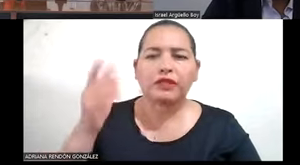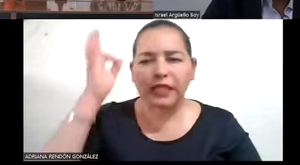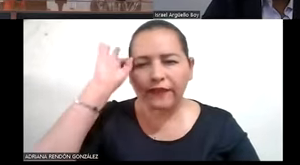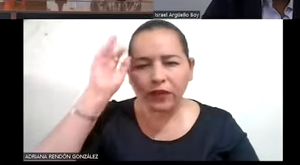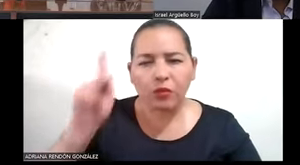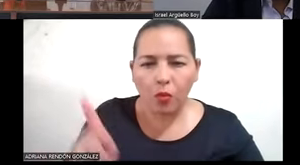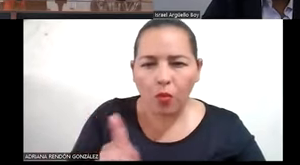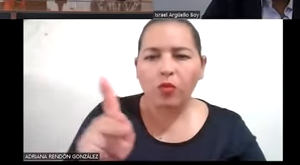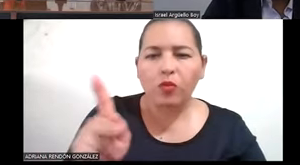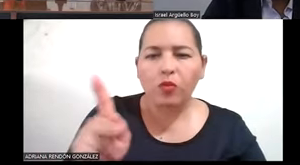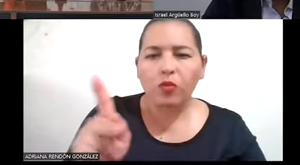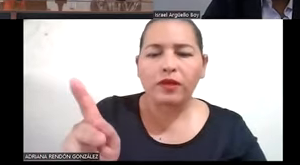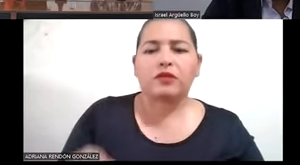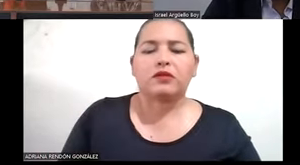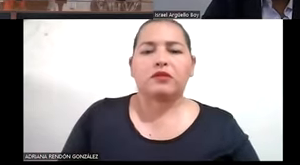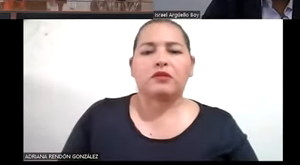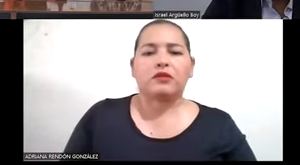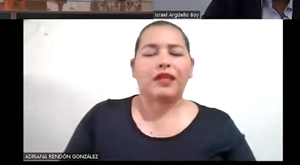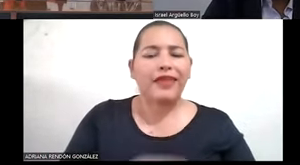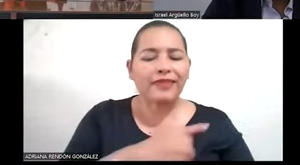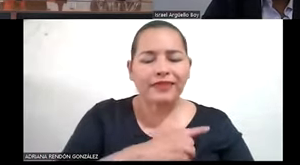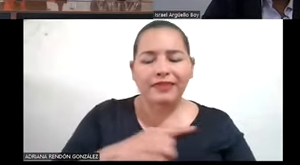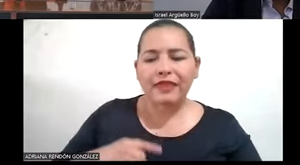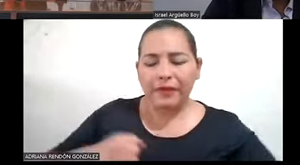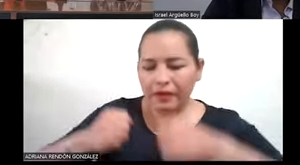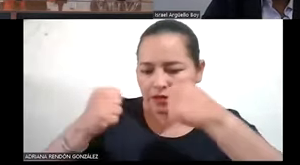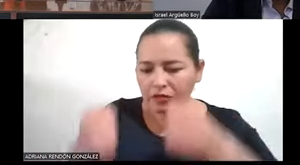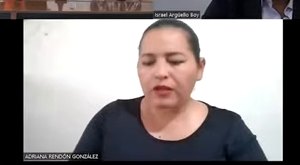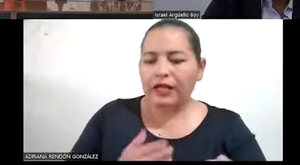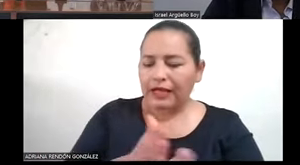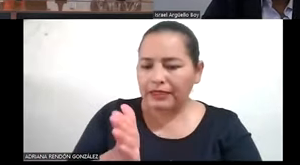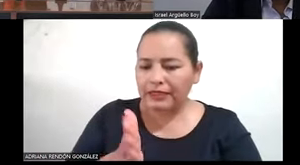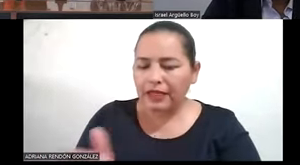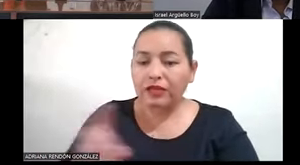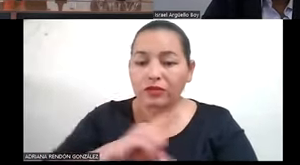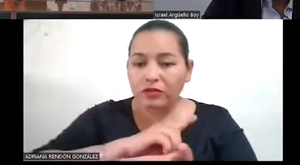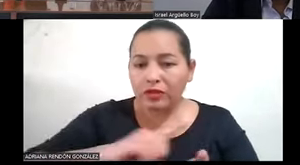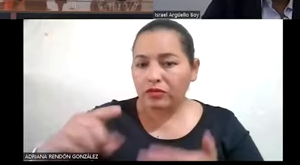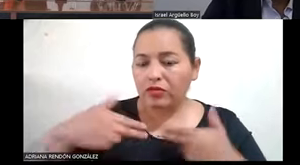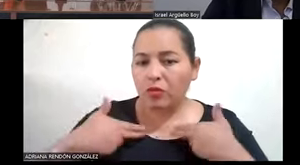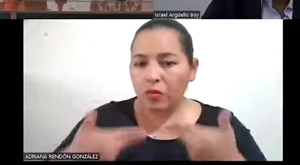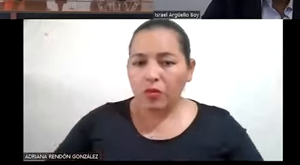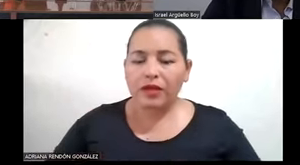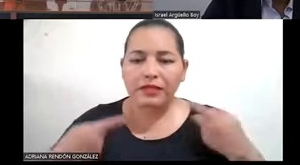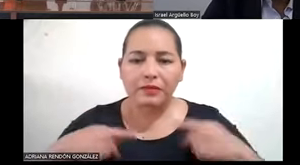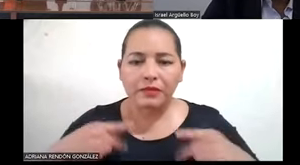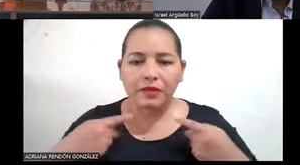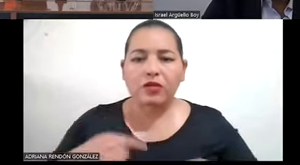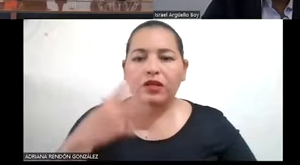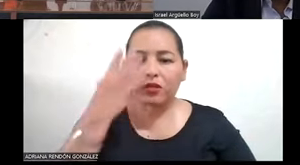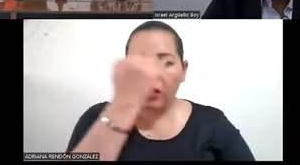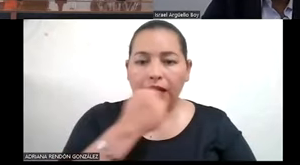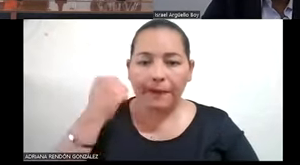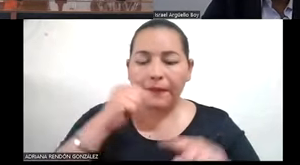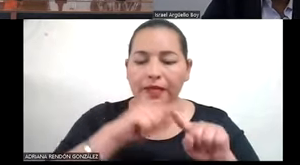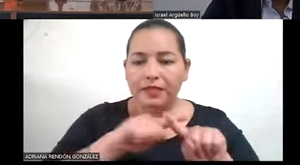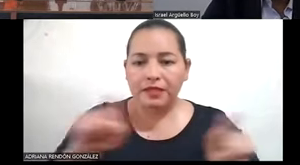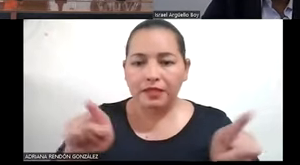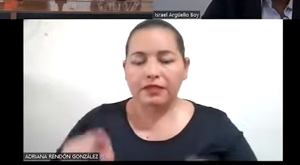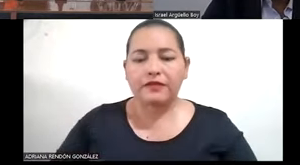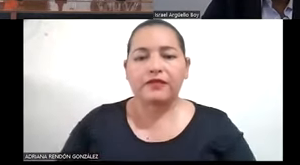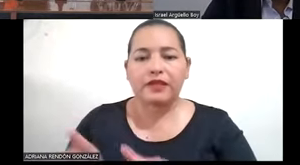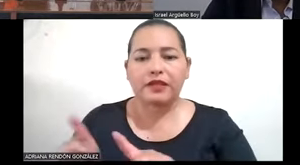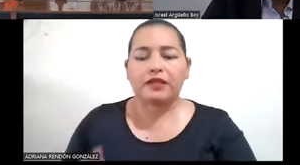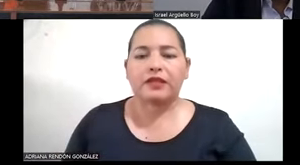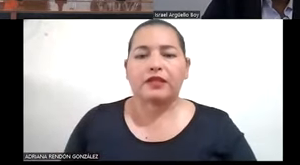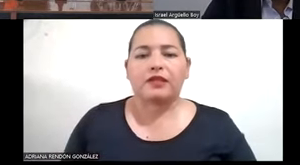el pleno ejercicio de los derechos humanos y libertades fundamentales de las personas con capacidades diferentes, asegurando su